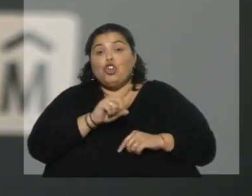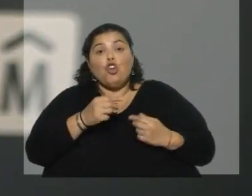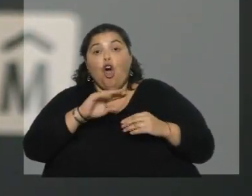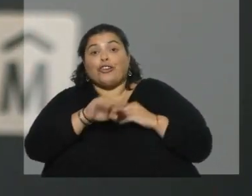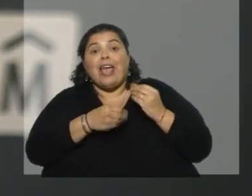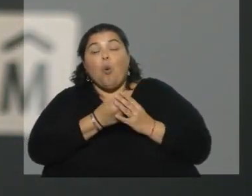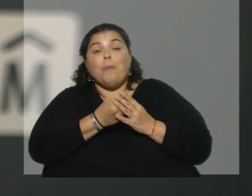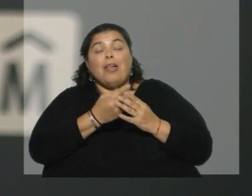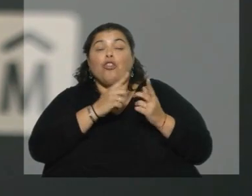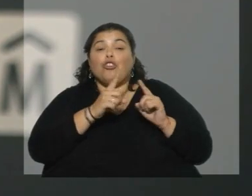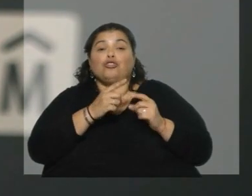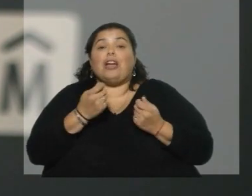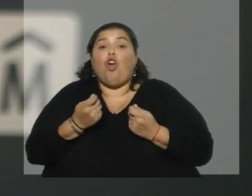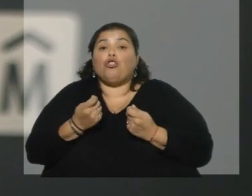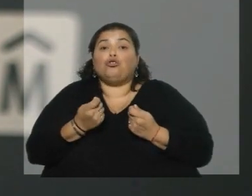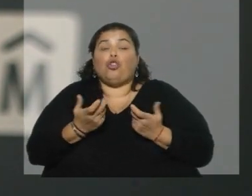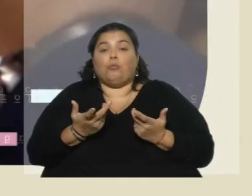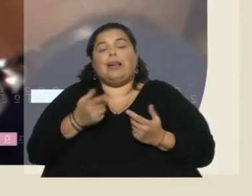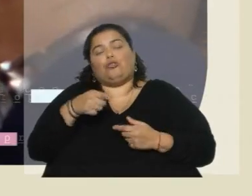lo que hace más competitivo el cumplimiento del Plan Vale.